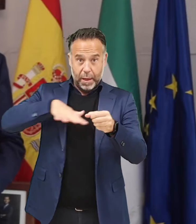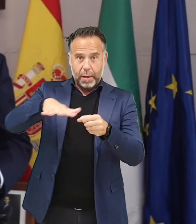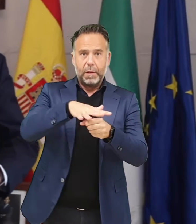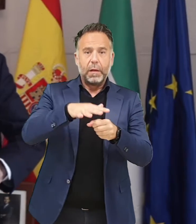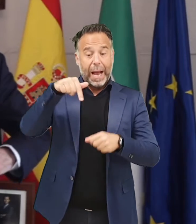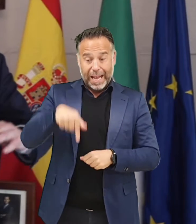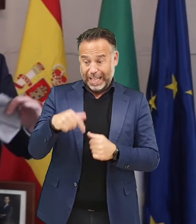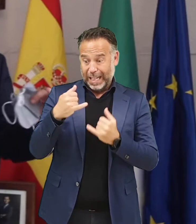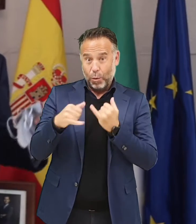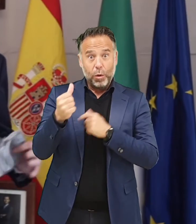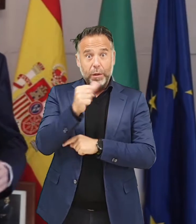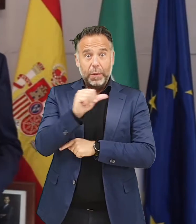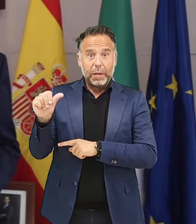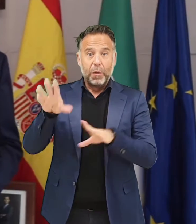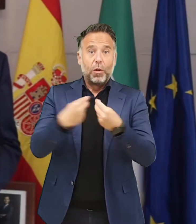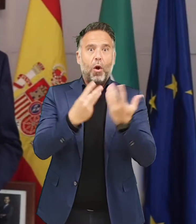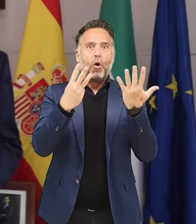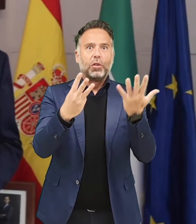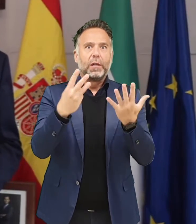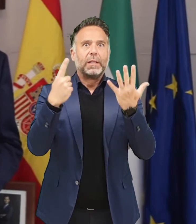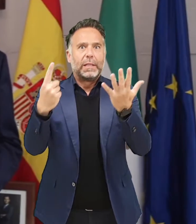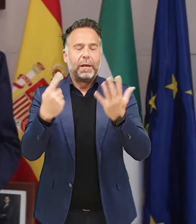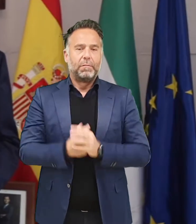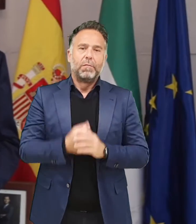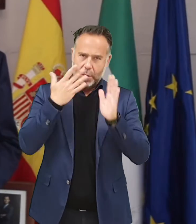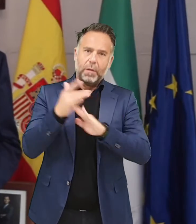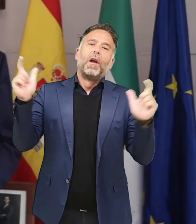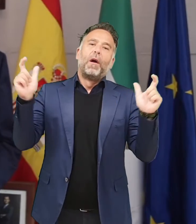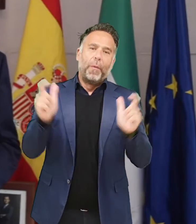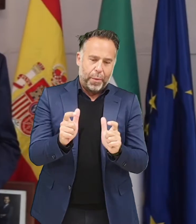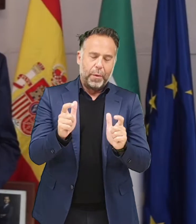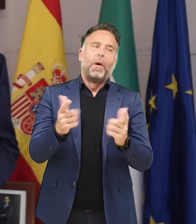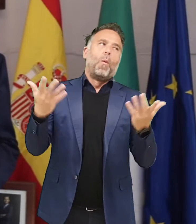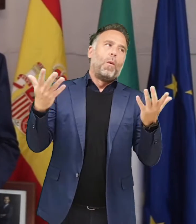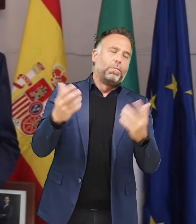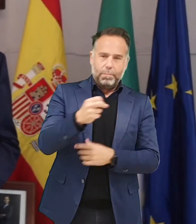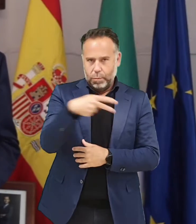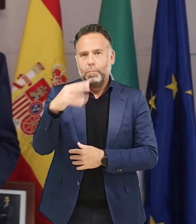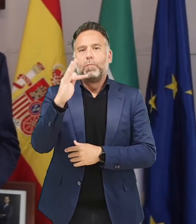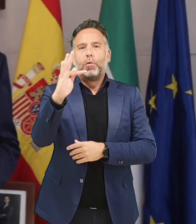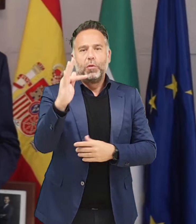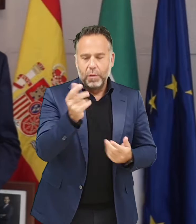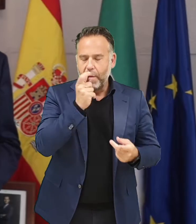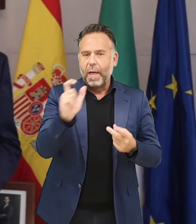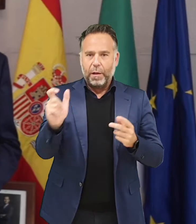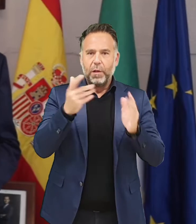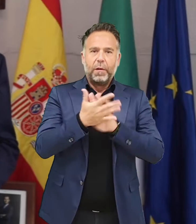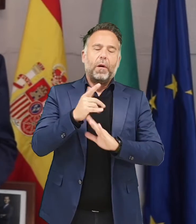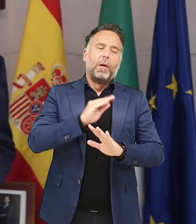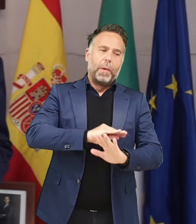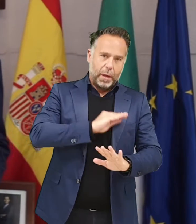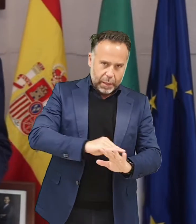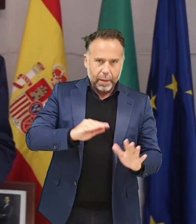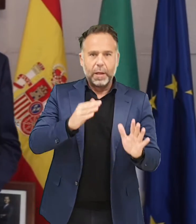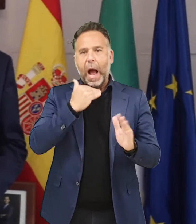hospitalizaciones en el conjunto de la provincia, en esta semana última han sido 86. He de saludar de una manera